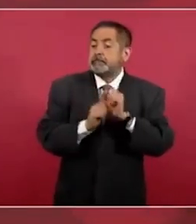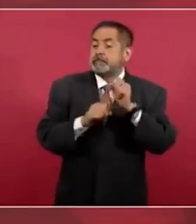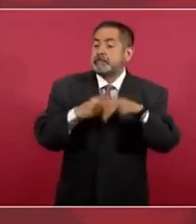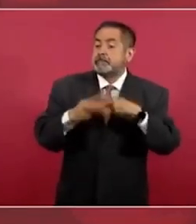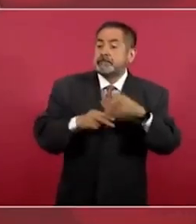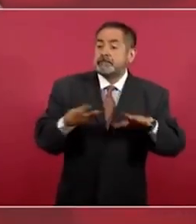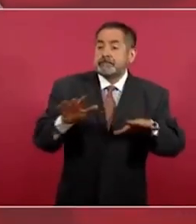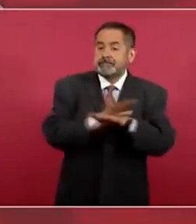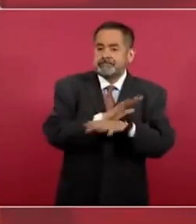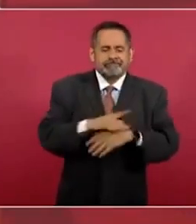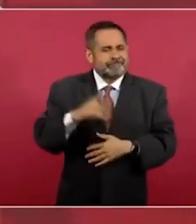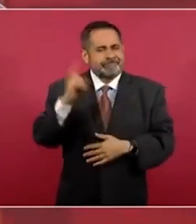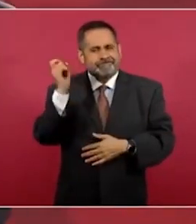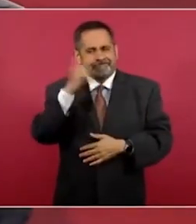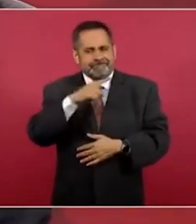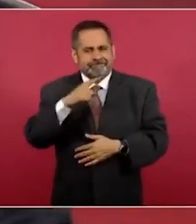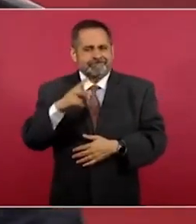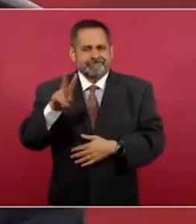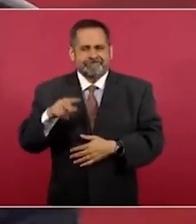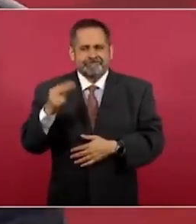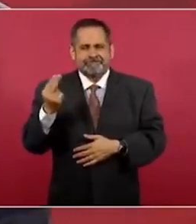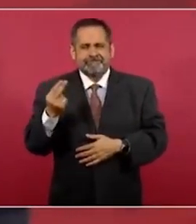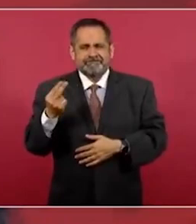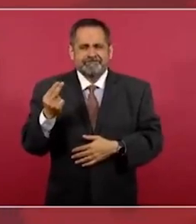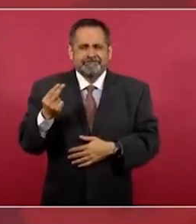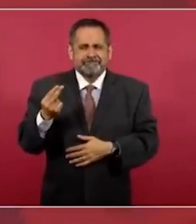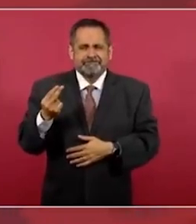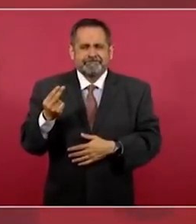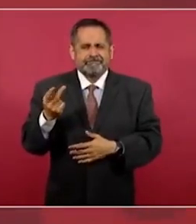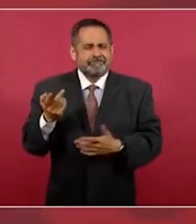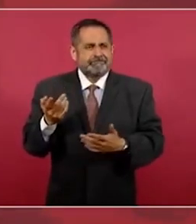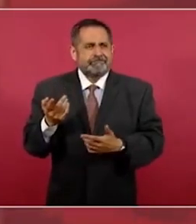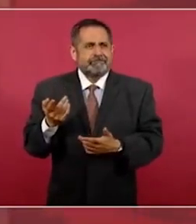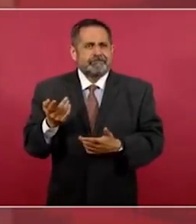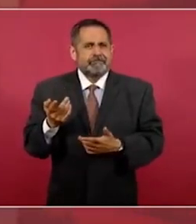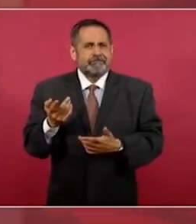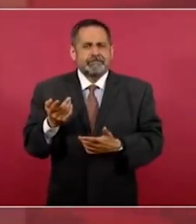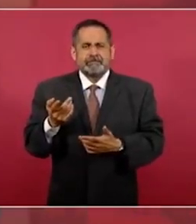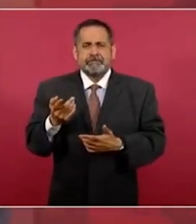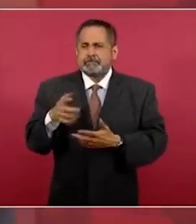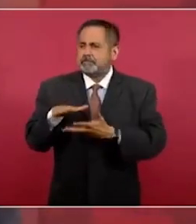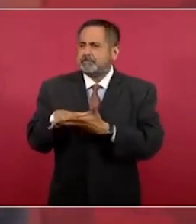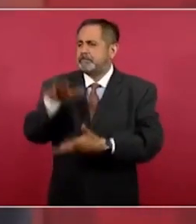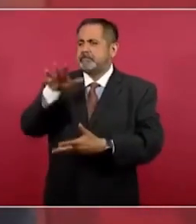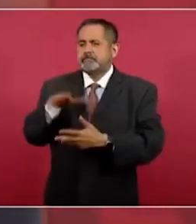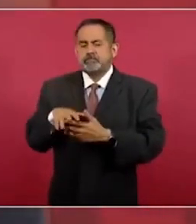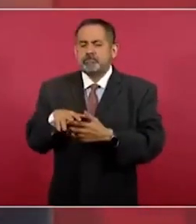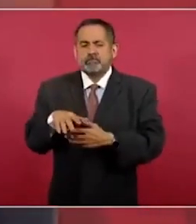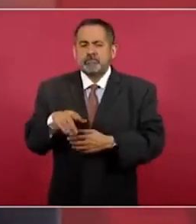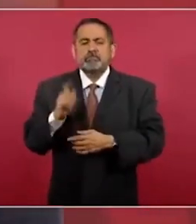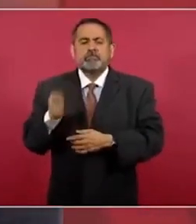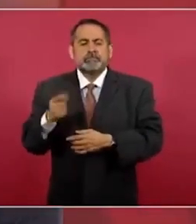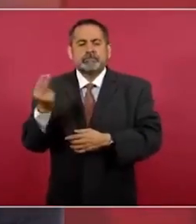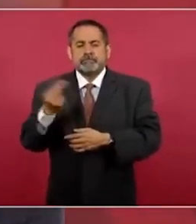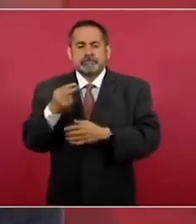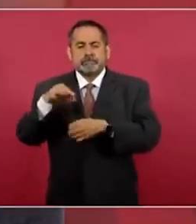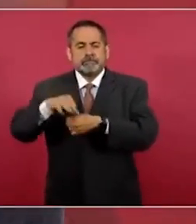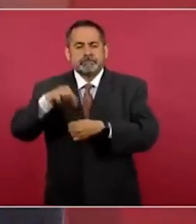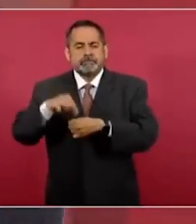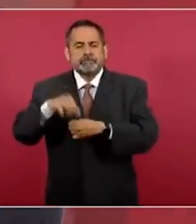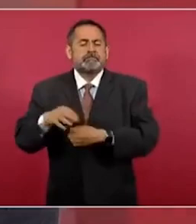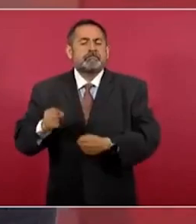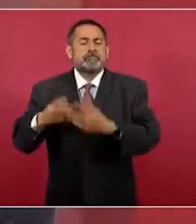se requiere no mayoría simple, sino dos terceras partes.